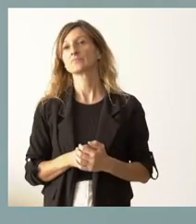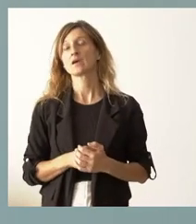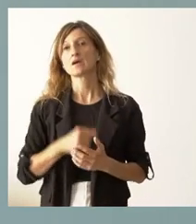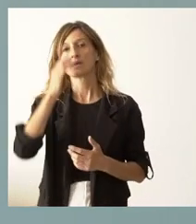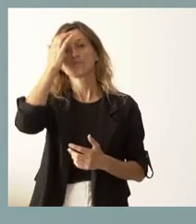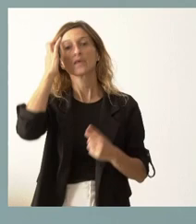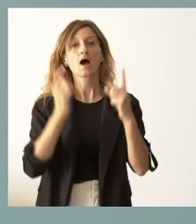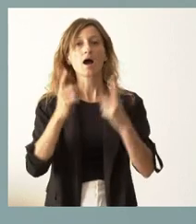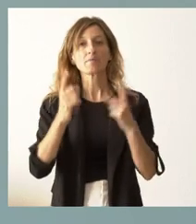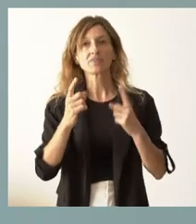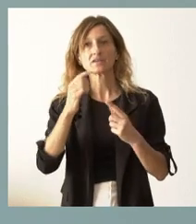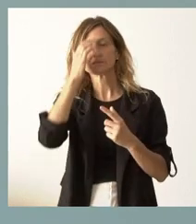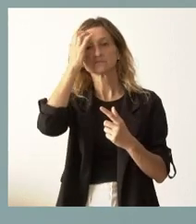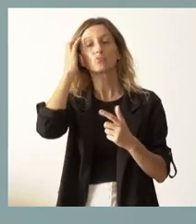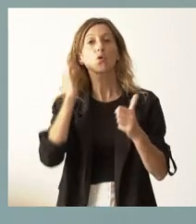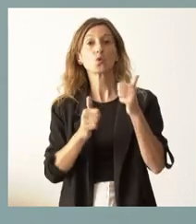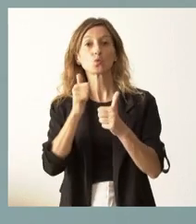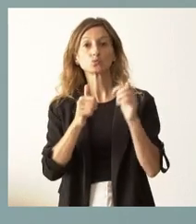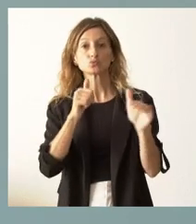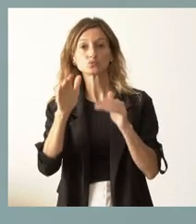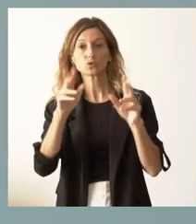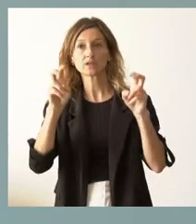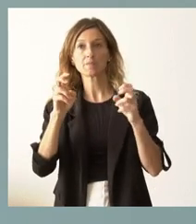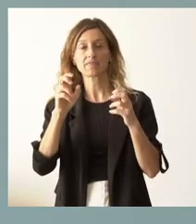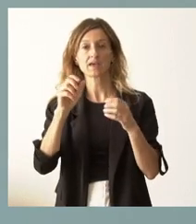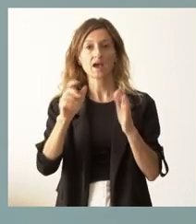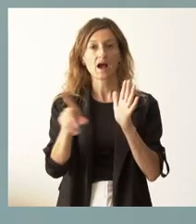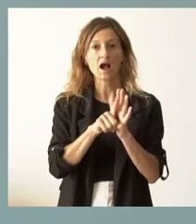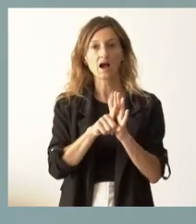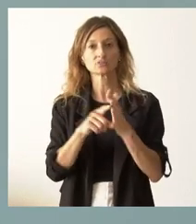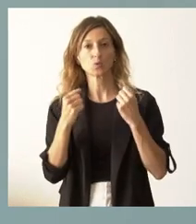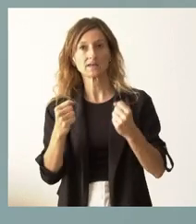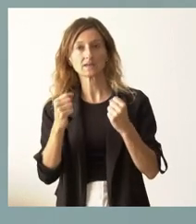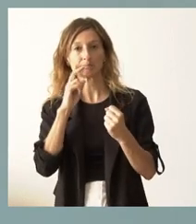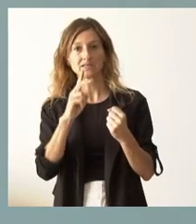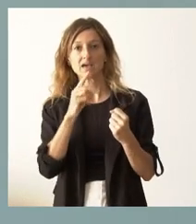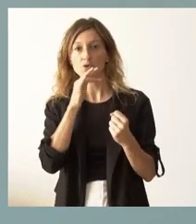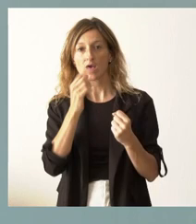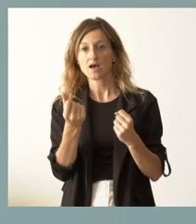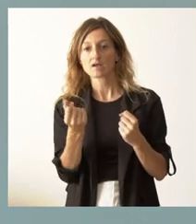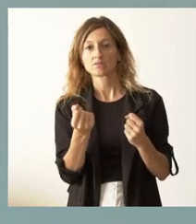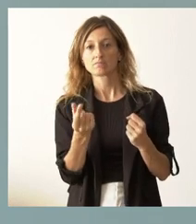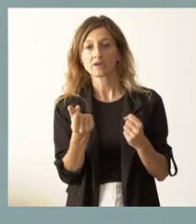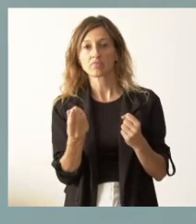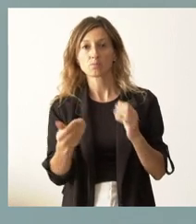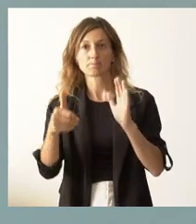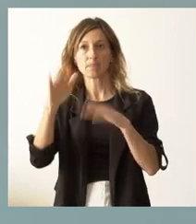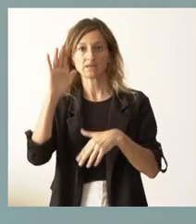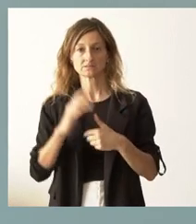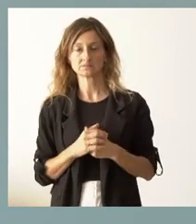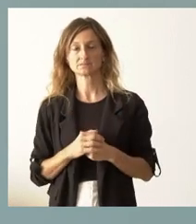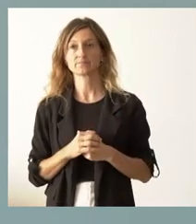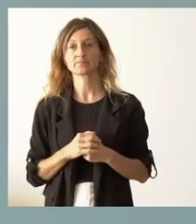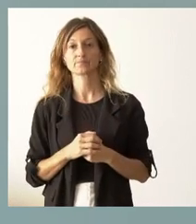algún tipo de concurso que les he informado en materia de energía o de gas, habrán visto que las cantidades son mucho mayores de los concursos precedentes y, por tanto,